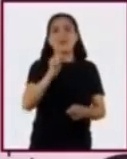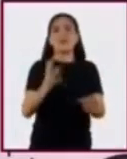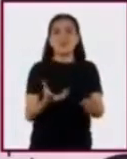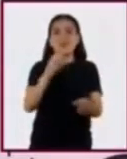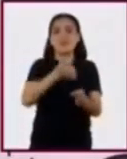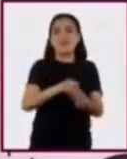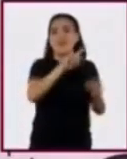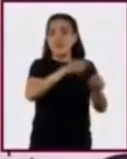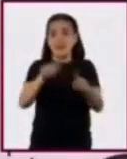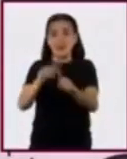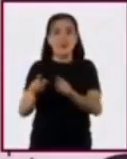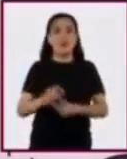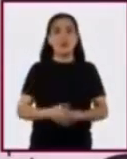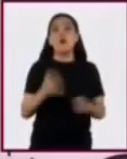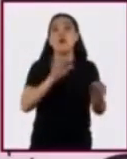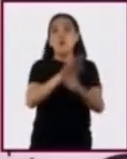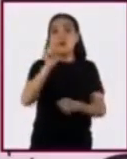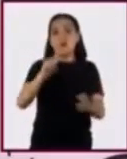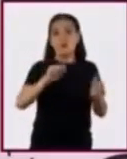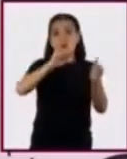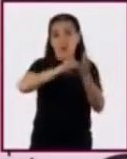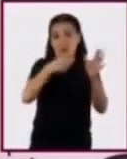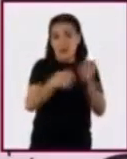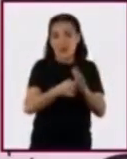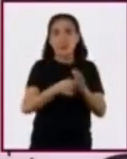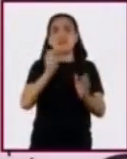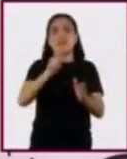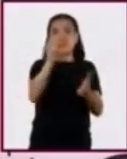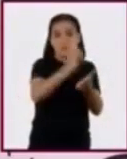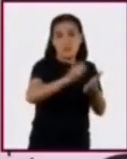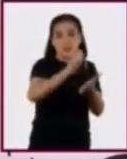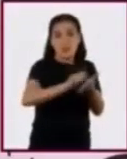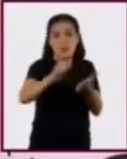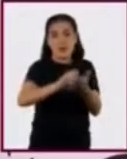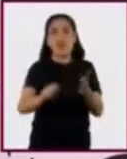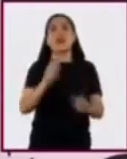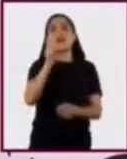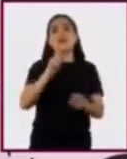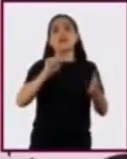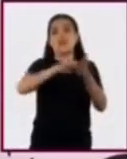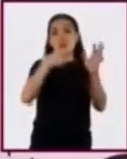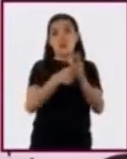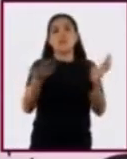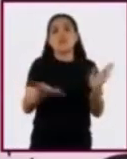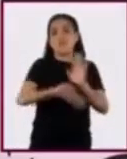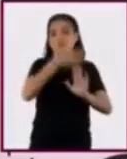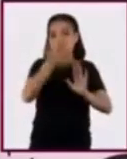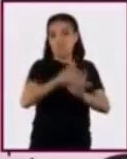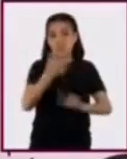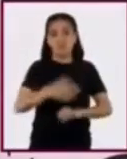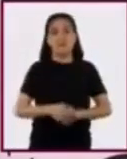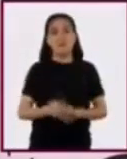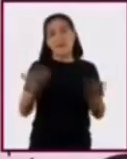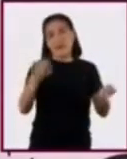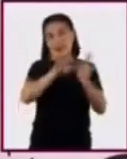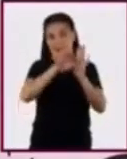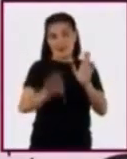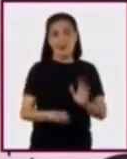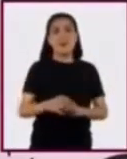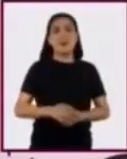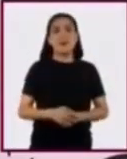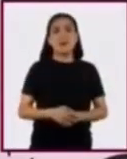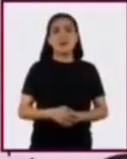contextos, como las técnicas de escritura o las técnicas de construcción. Por ejemplo,